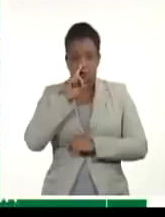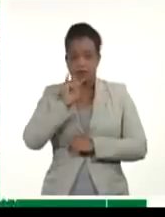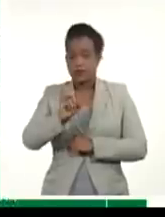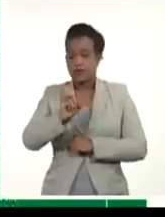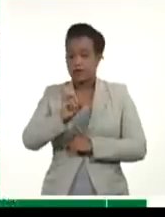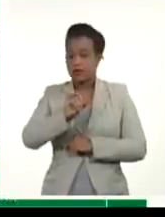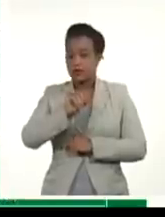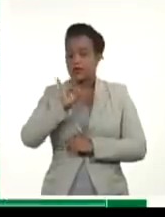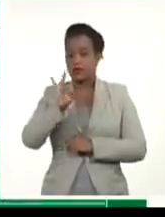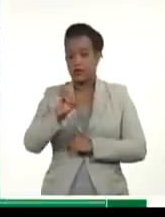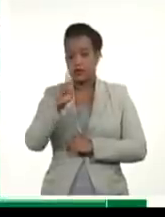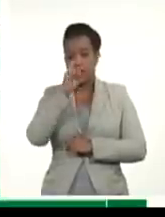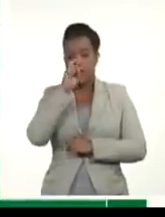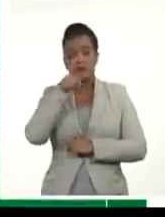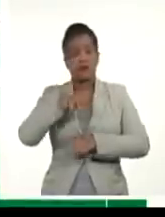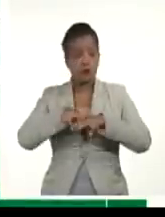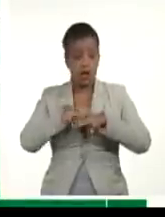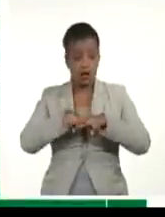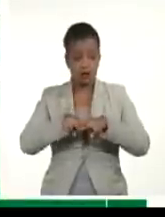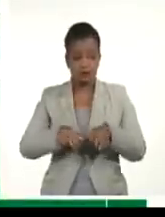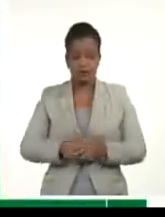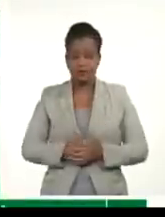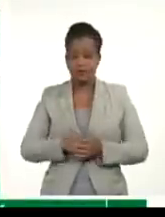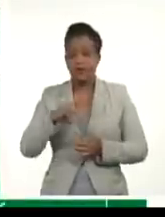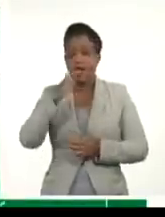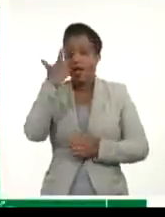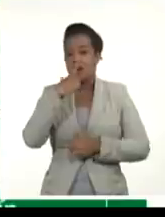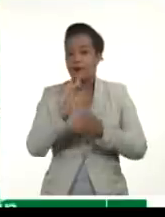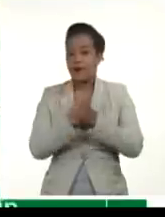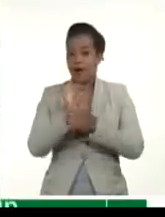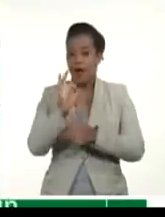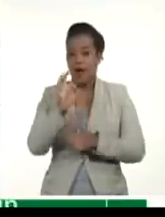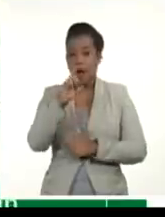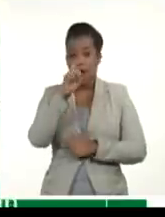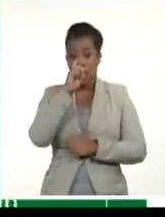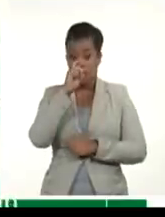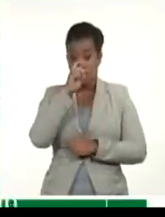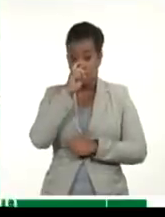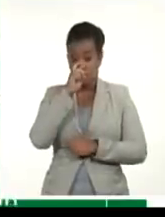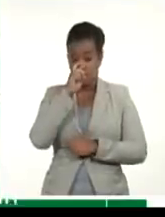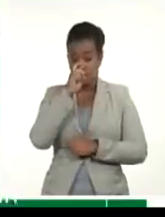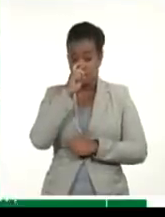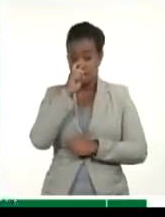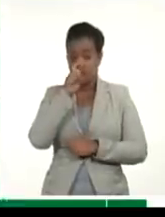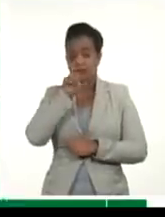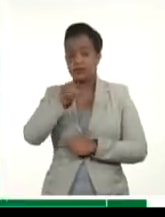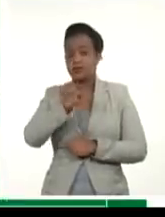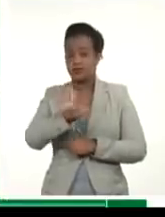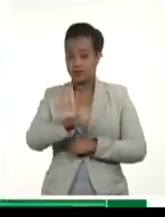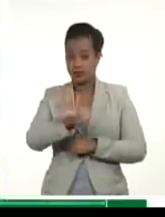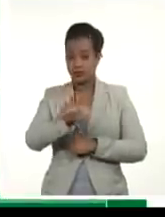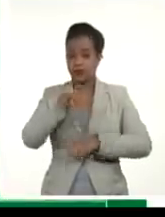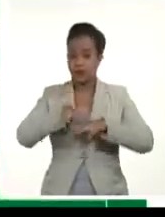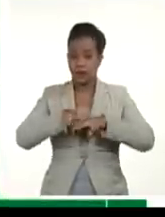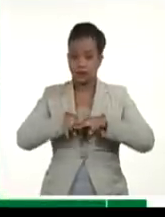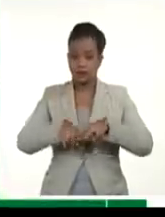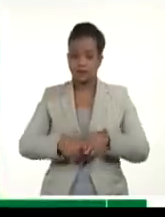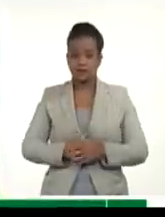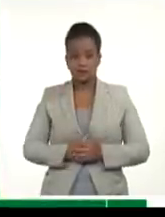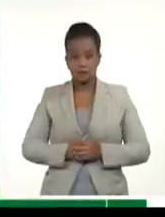años, La Habana. Ramón Toribio Señor Vergara, 65 años, La Habana.